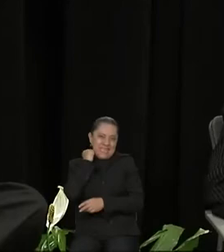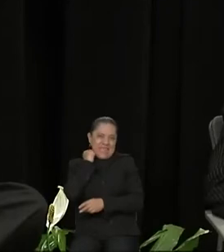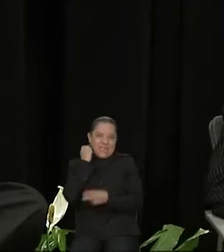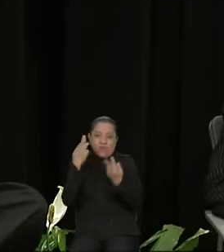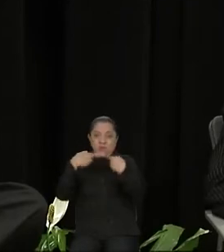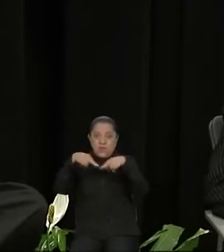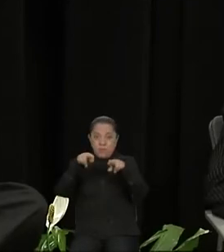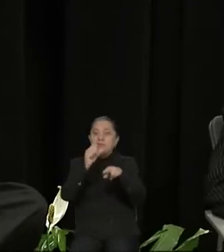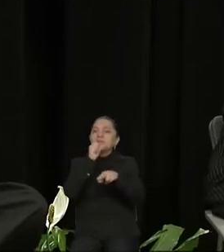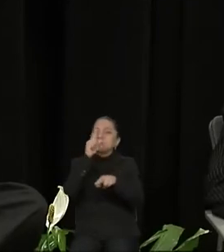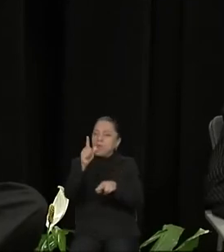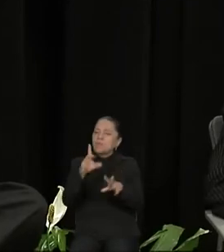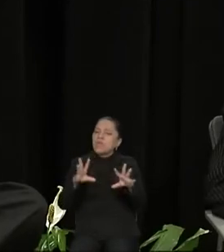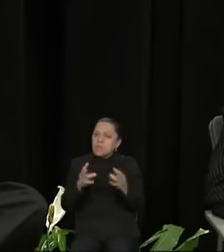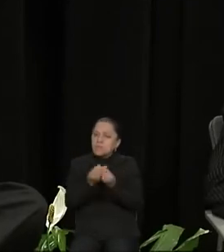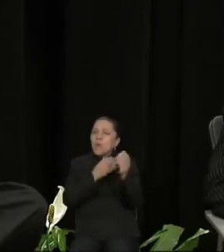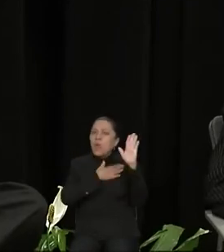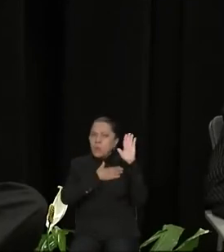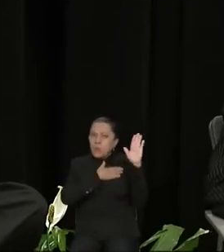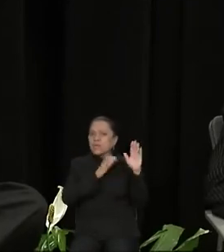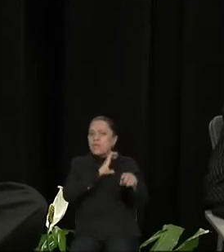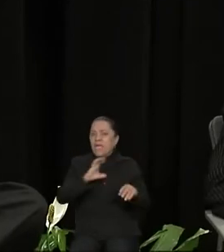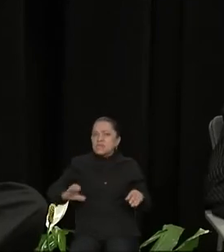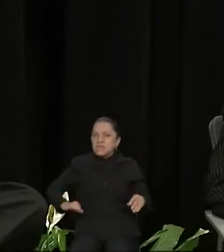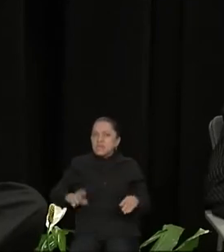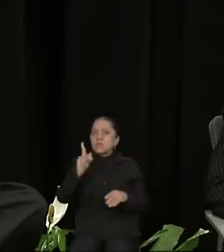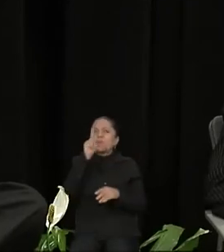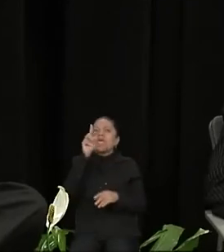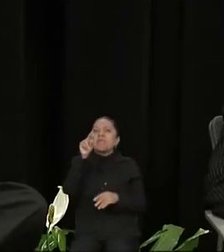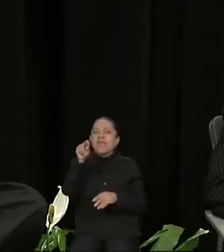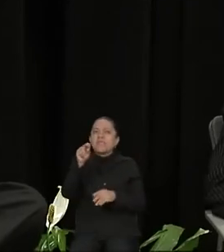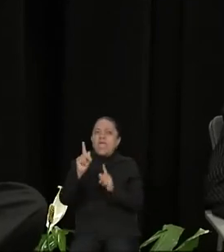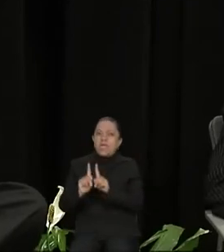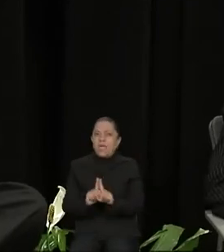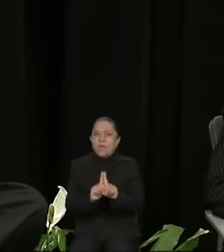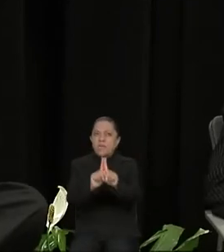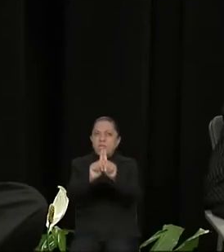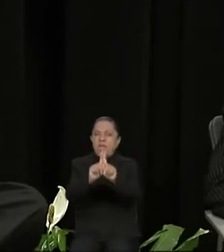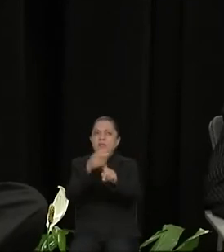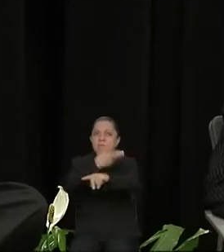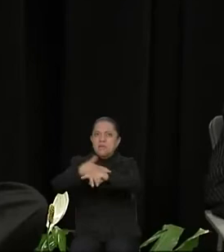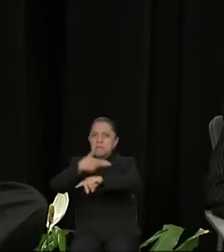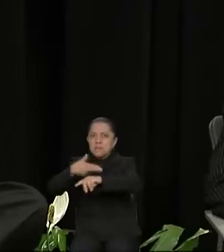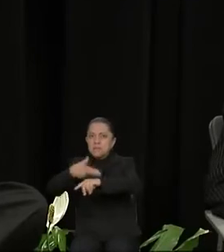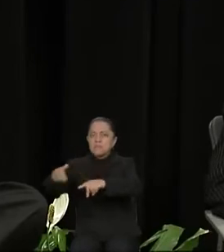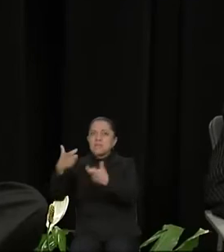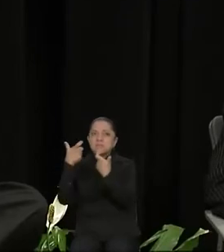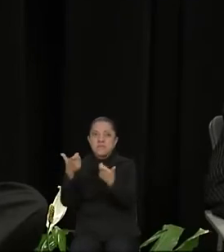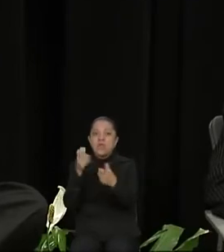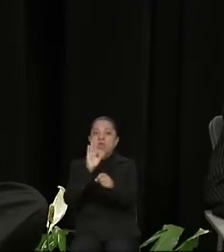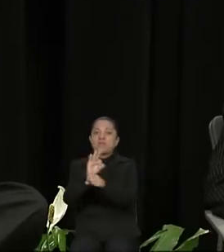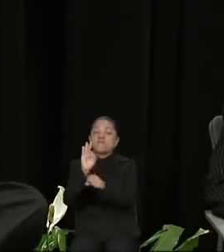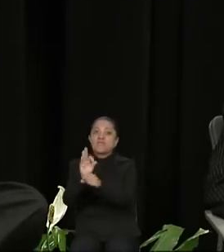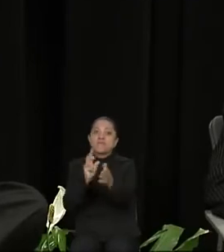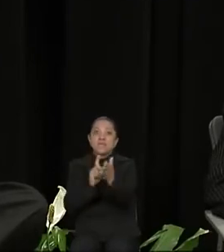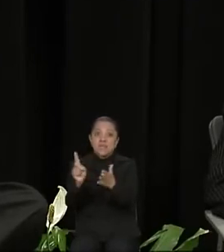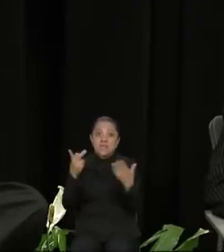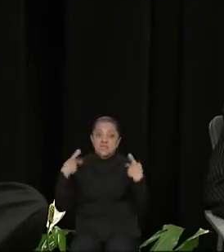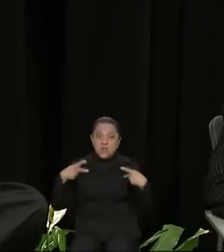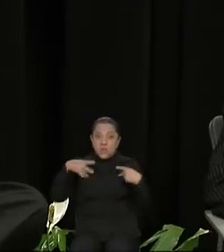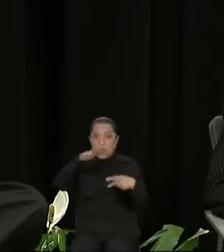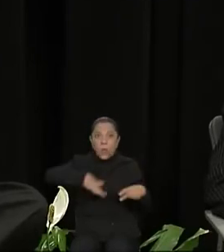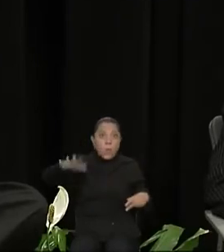PRD a caminar de la mano de la gente, a gestionar los recursos, a defender los derechos de los morelenses pero es muy importante pensar